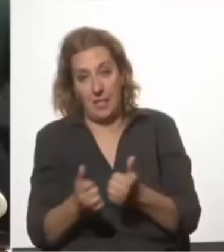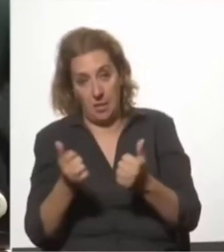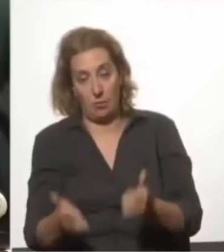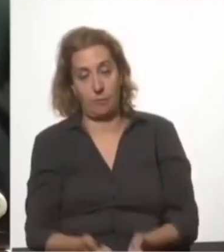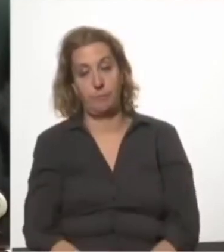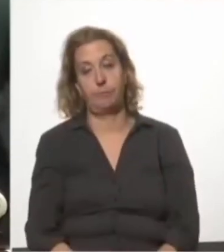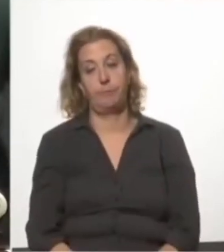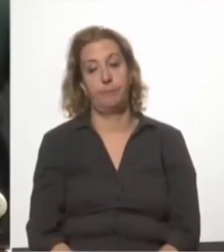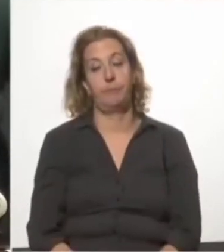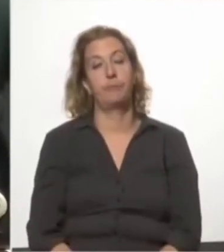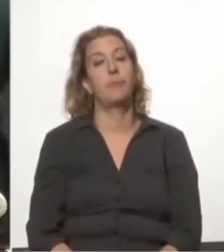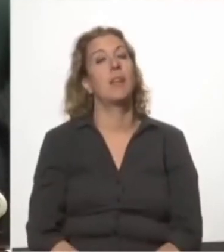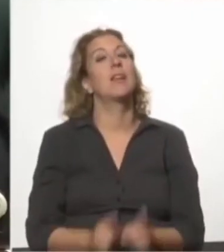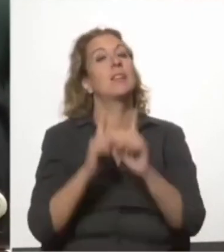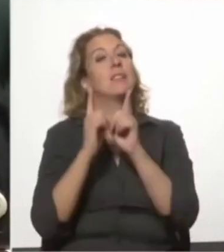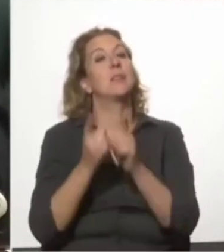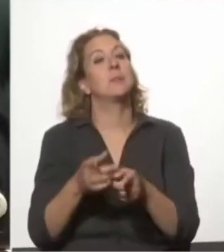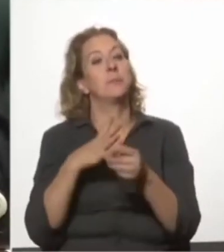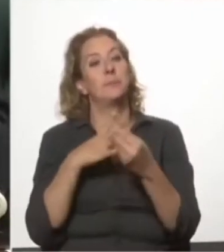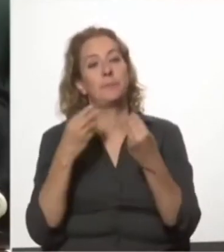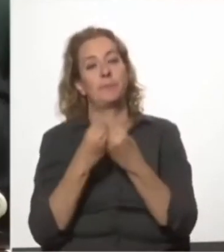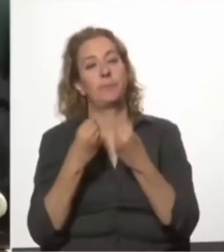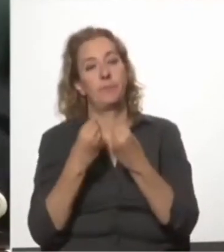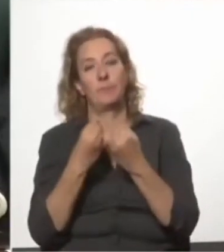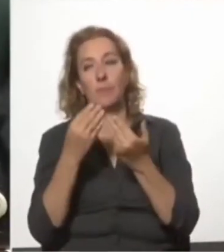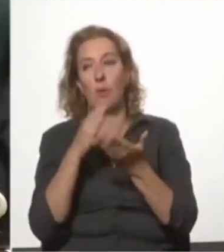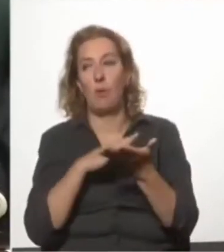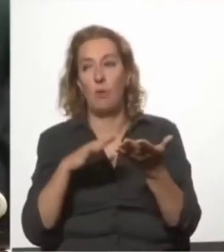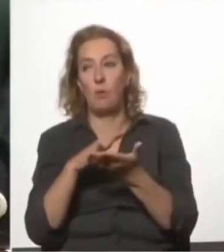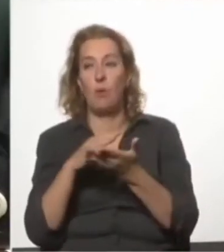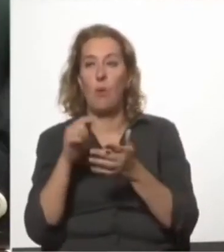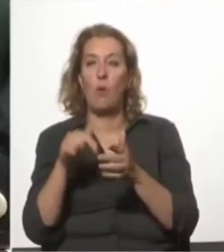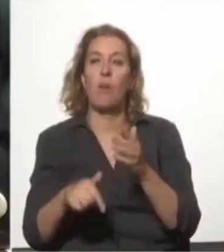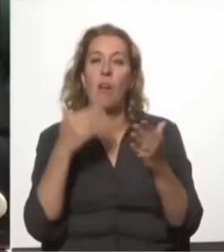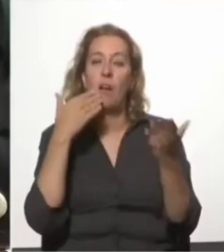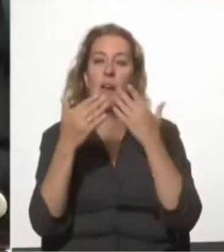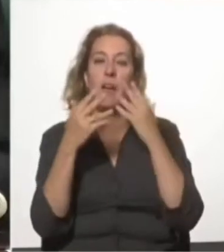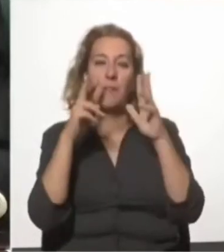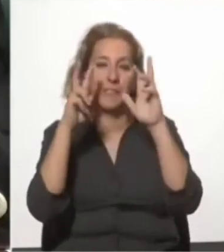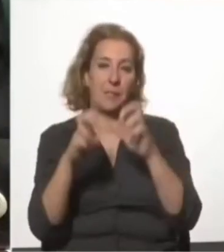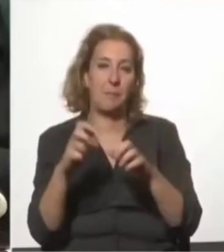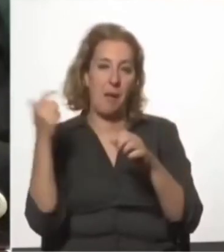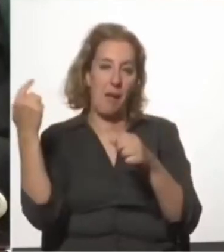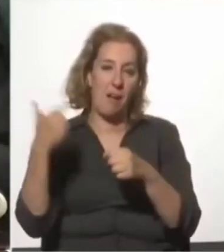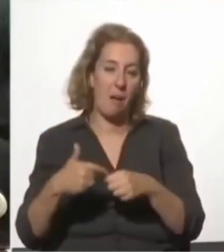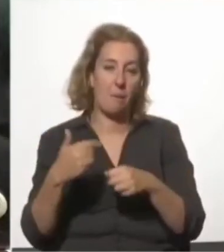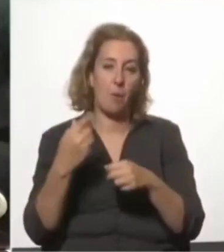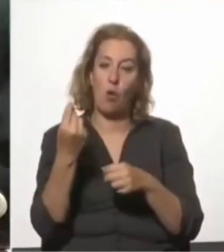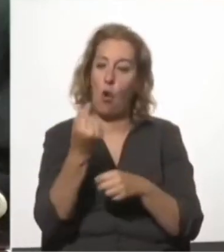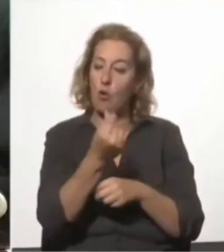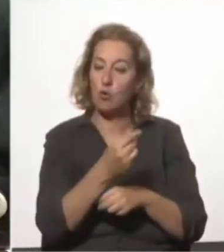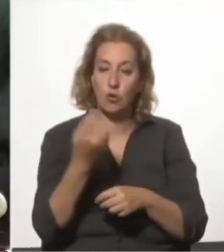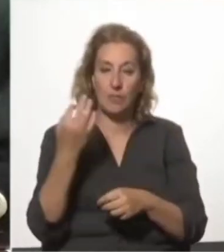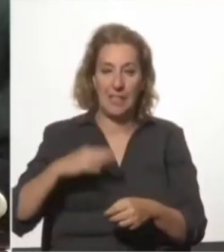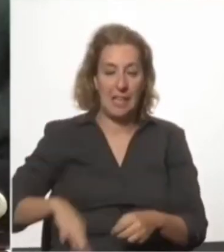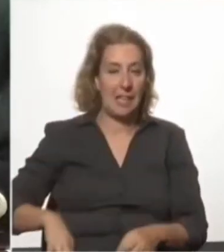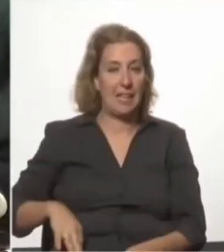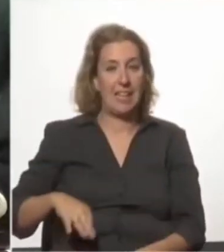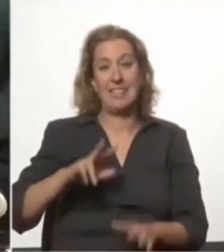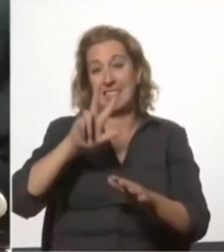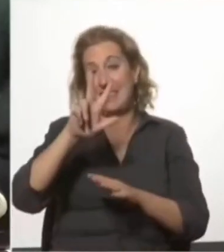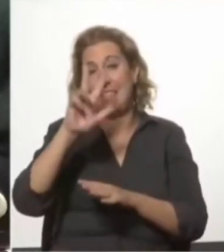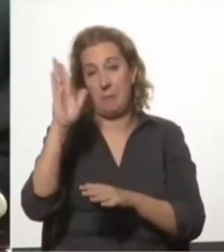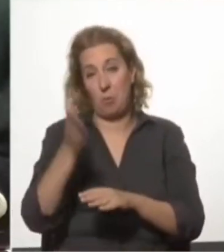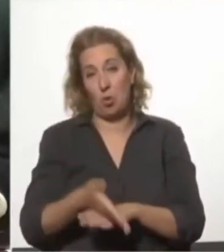También hay muchos factores de costos. Hoy se hablaba en el tema de ANCAP que los costos salariales no llegan al 3%